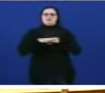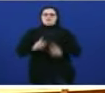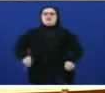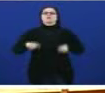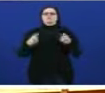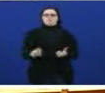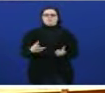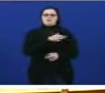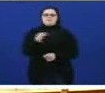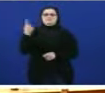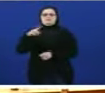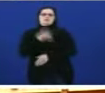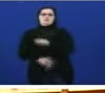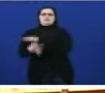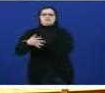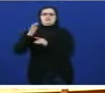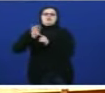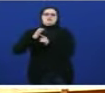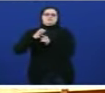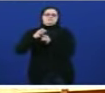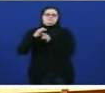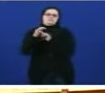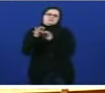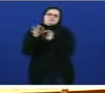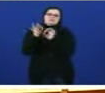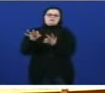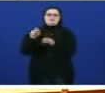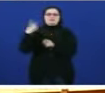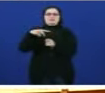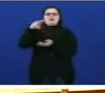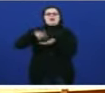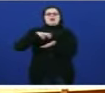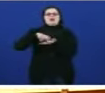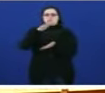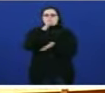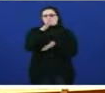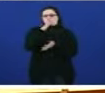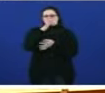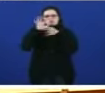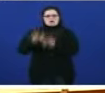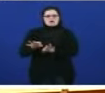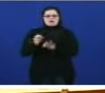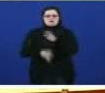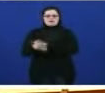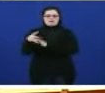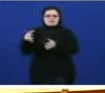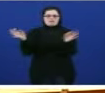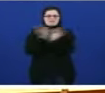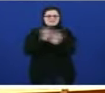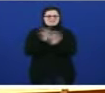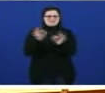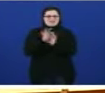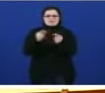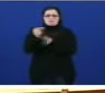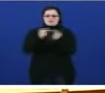aeroseiradores a instalación de grancias de acuicultura non adoptan ninguna estrategia ninguna medida digna de tal